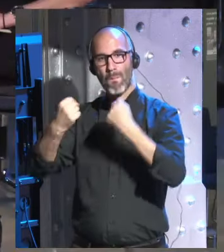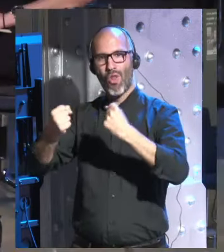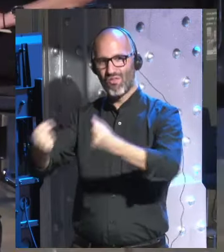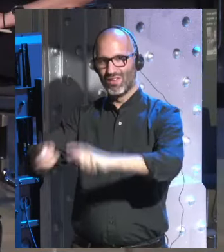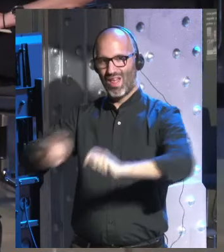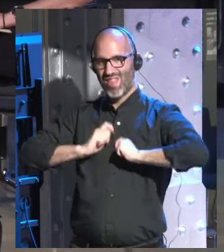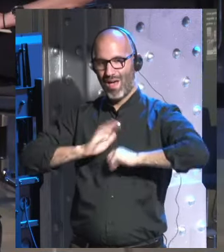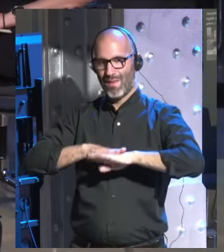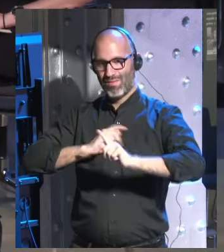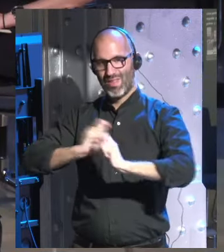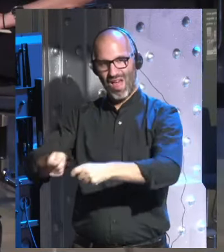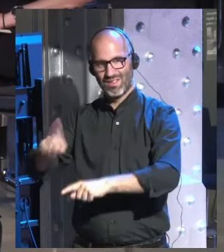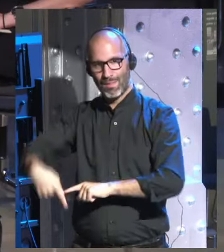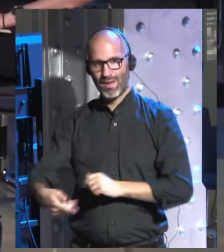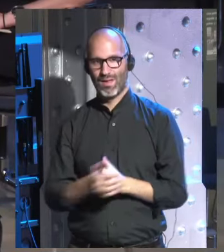nosotros